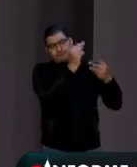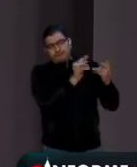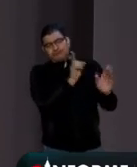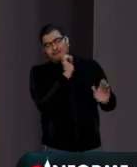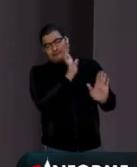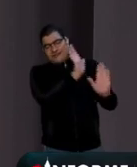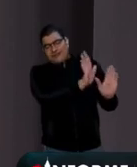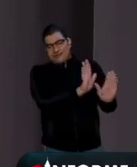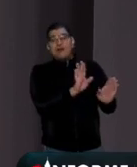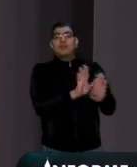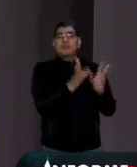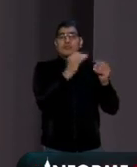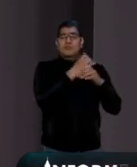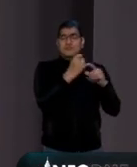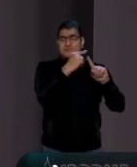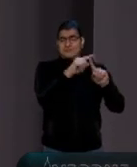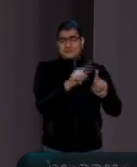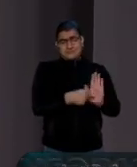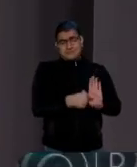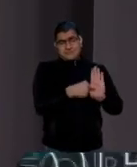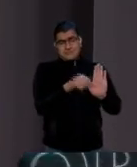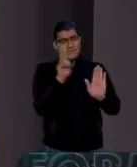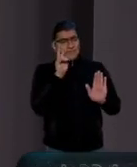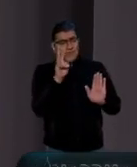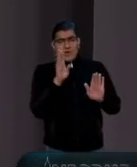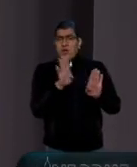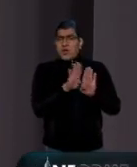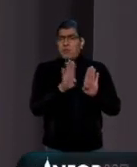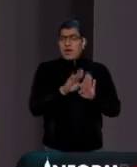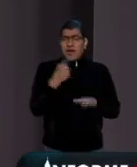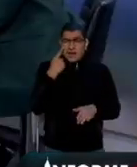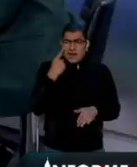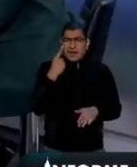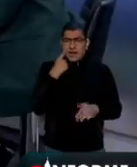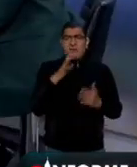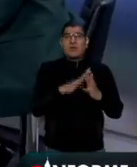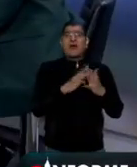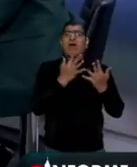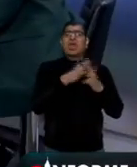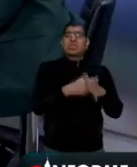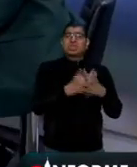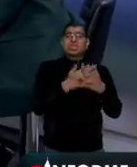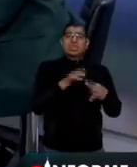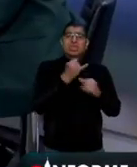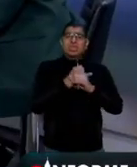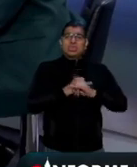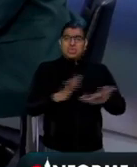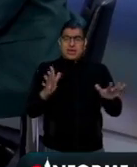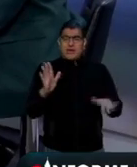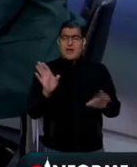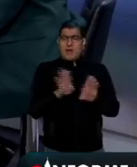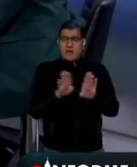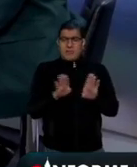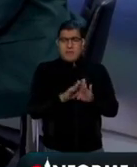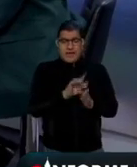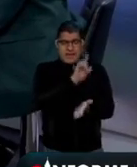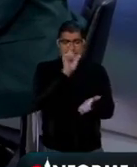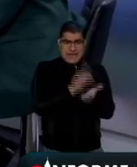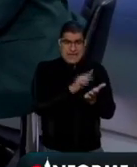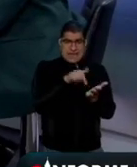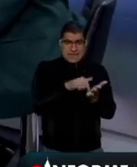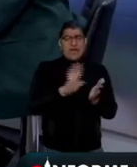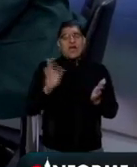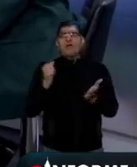mucho de lo que estamos viendo es esta frecuencia con la que se tergiversa absolutamente la naturaleza de una ley que ha sido